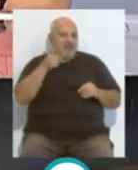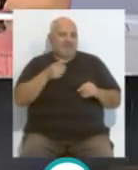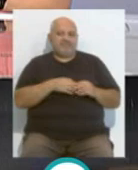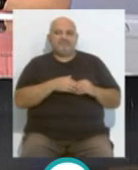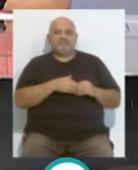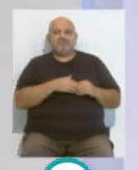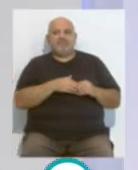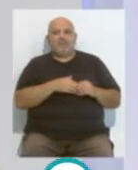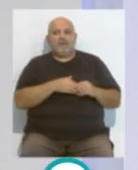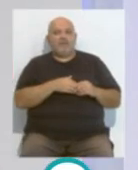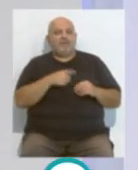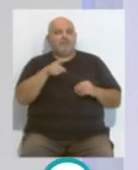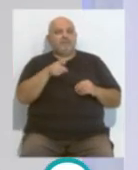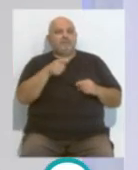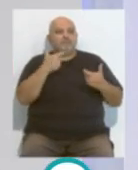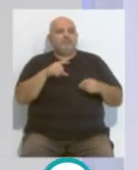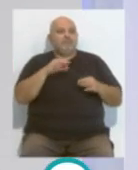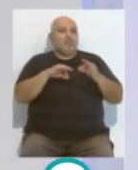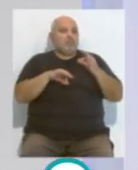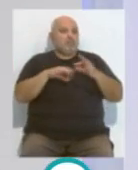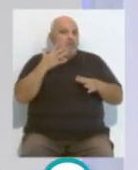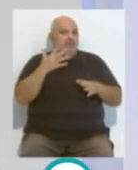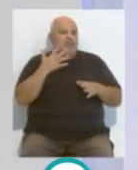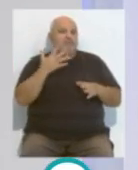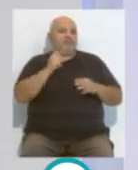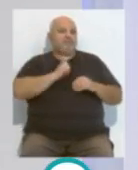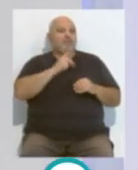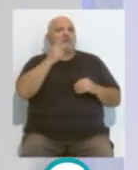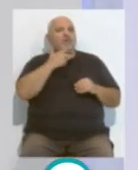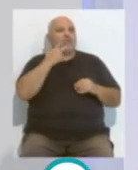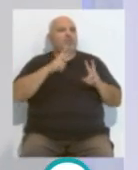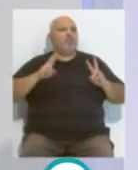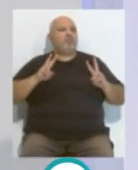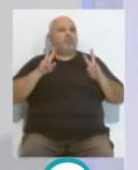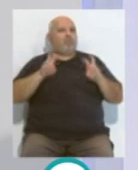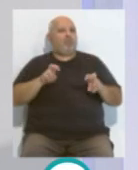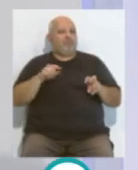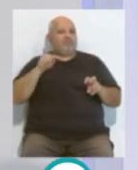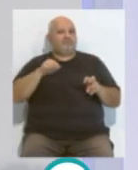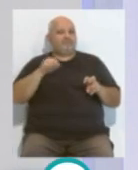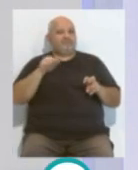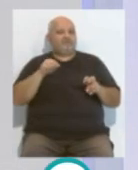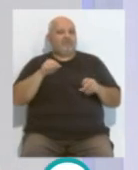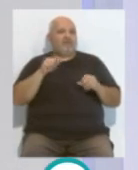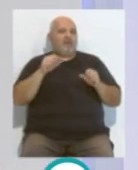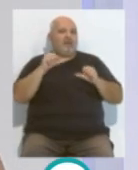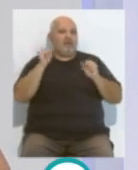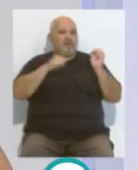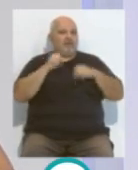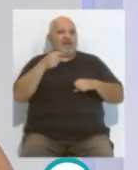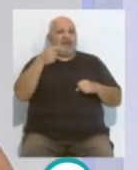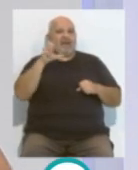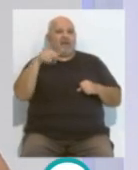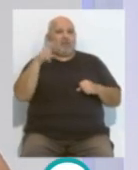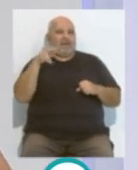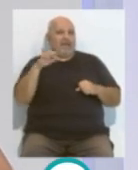supuesto además hemos tenido la suerte de conocer los inicios de esta competición Genuine